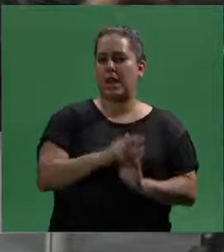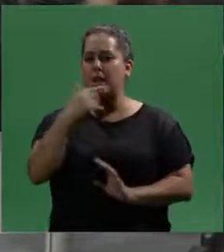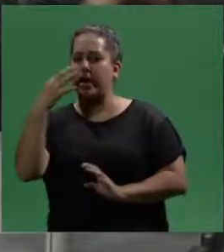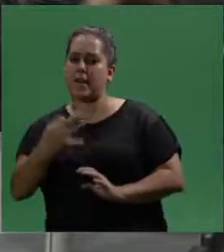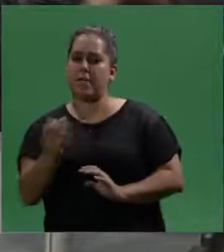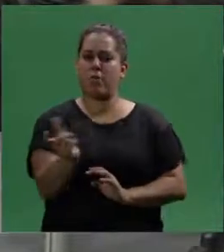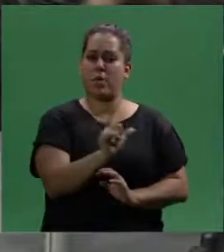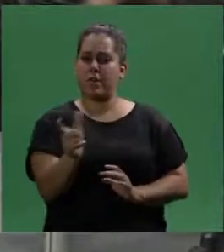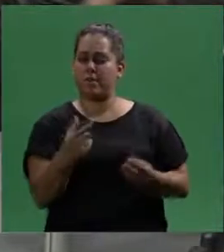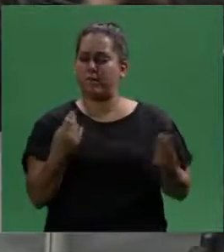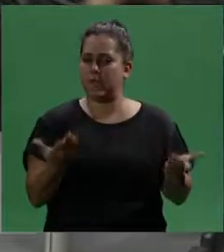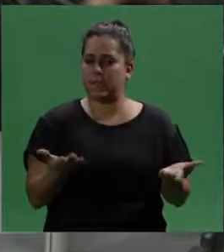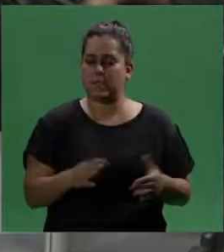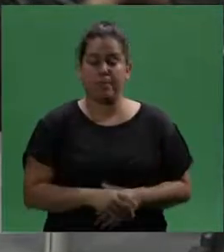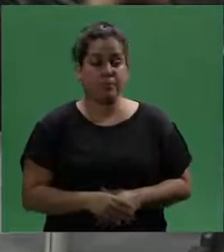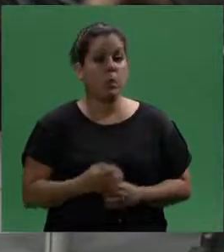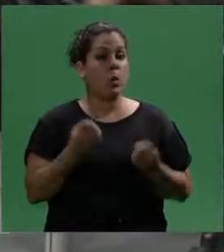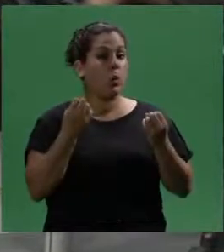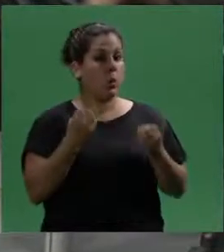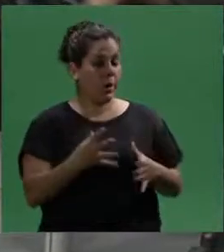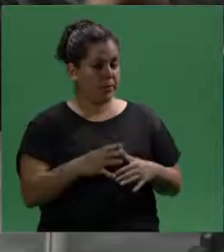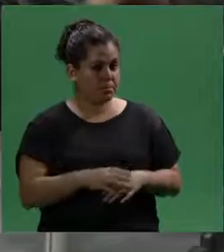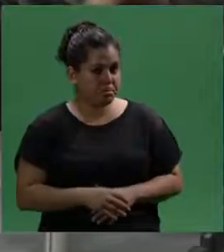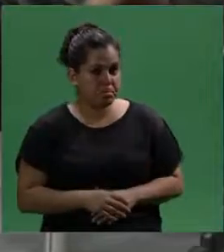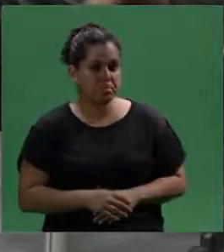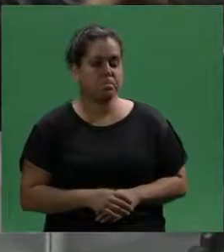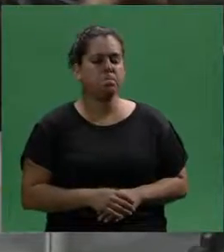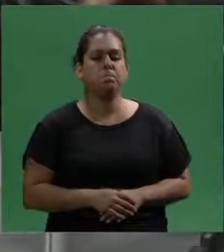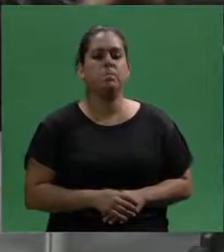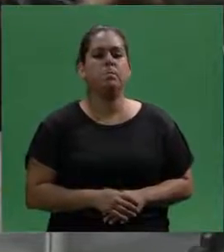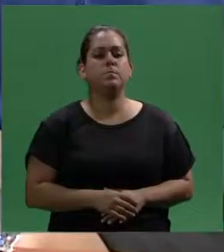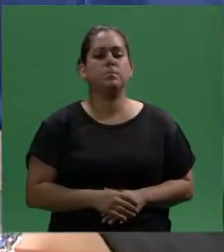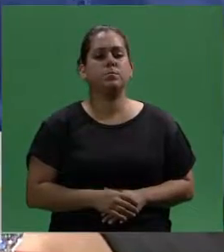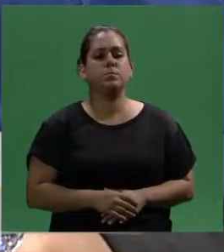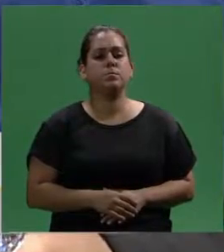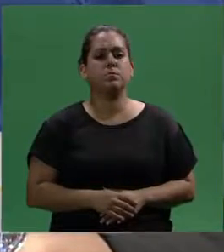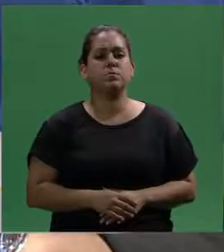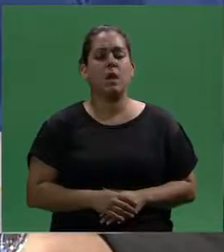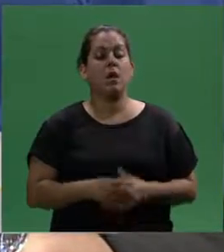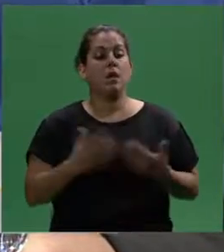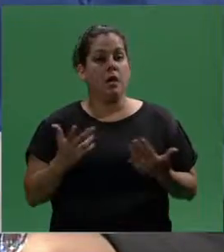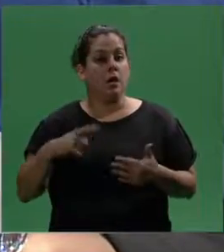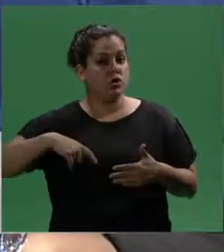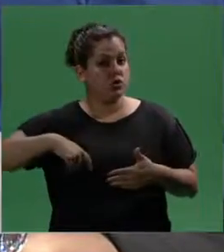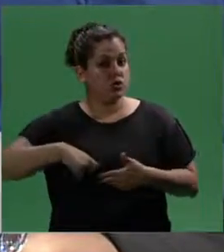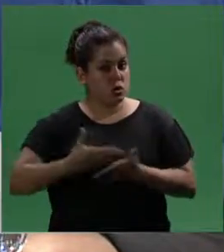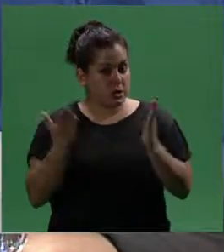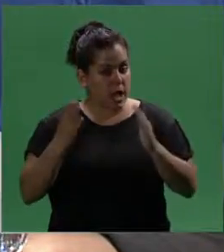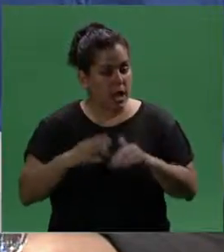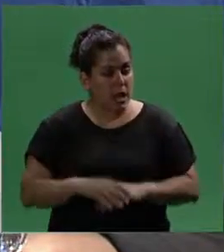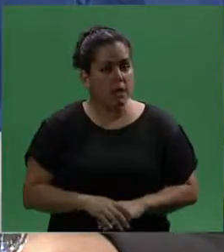la realidad en la que hoy estamos? Bueno, desde el punto de vista social,